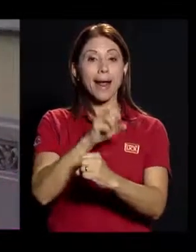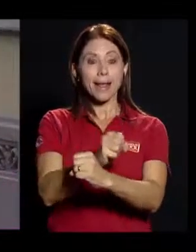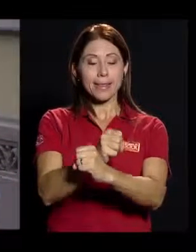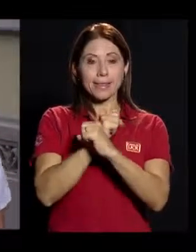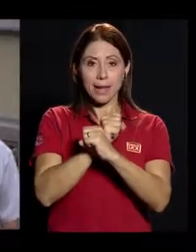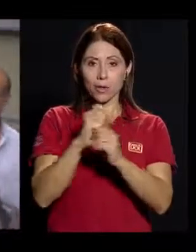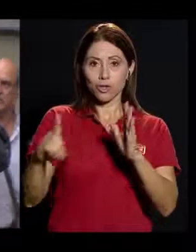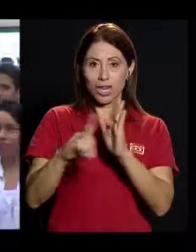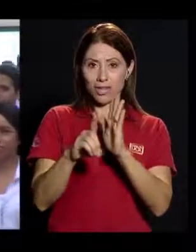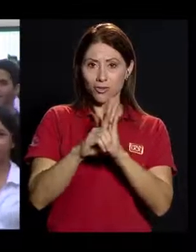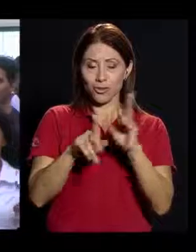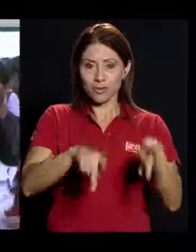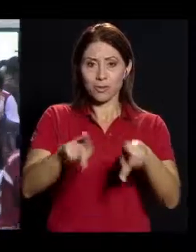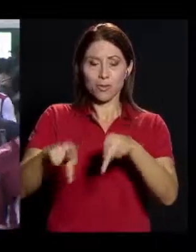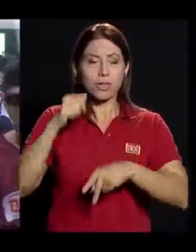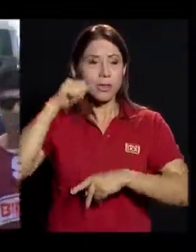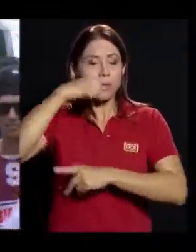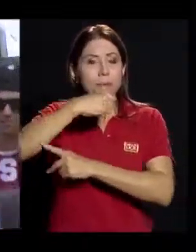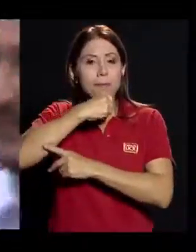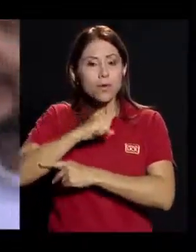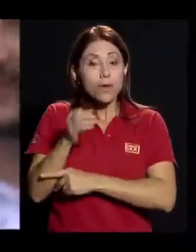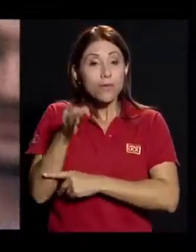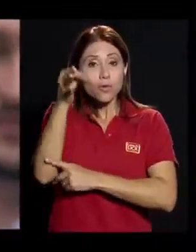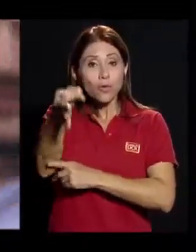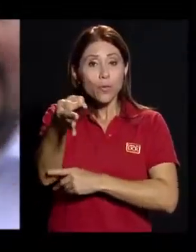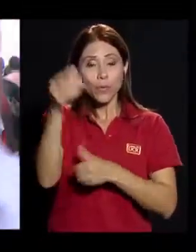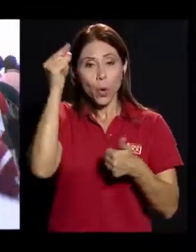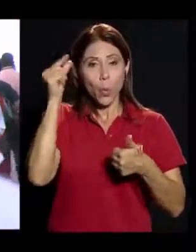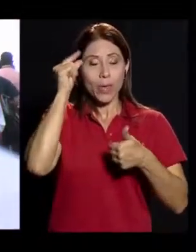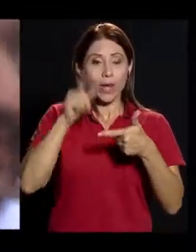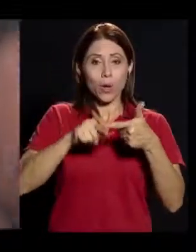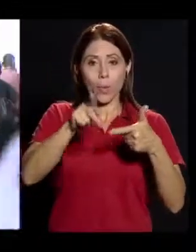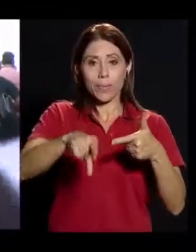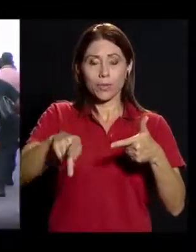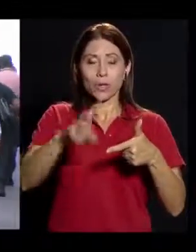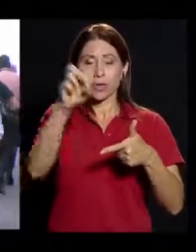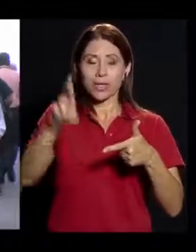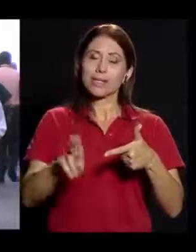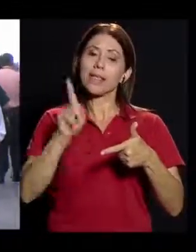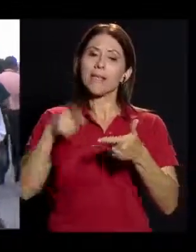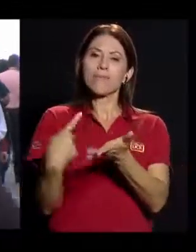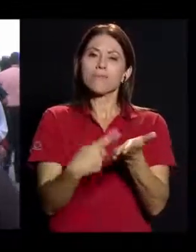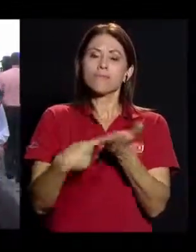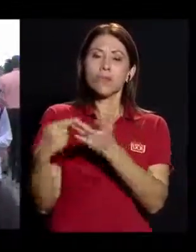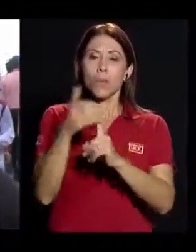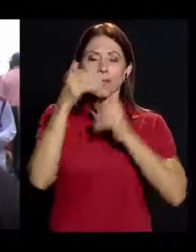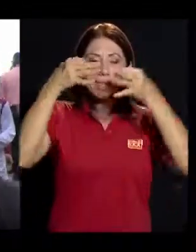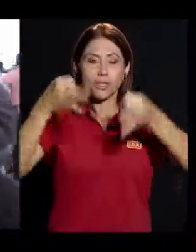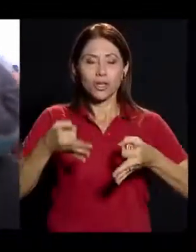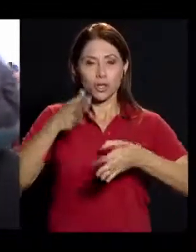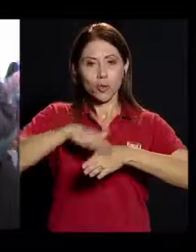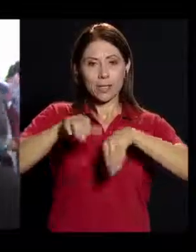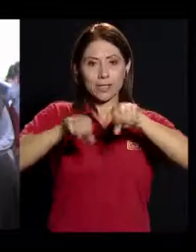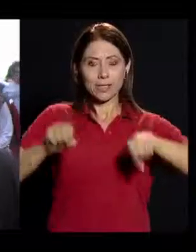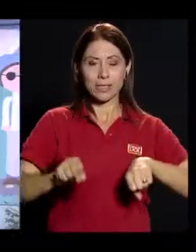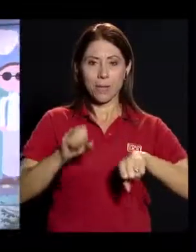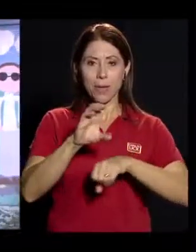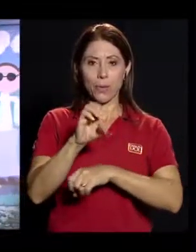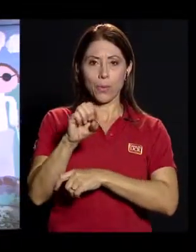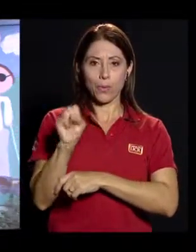integridad de la población adulta mayor a futuro, el gobierno y la sociedad costarricense deben tomar decisiones sobre el régimen del IBM.